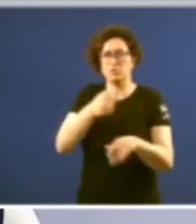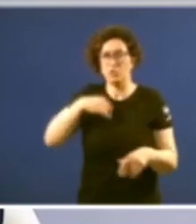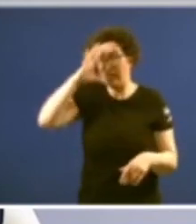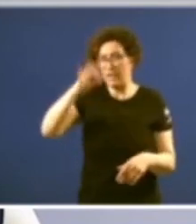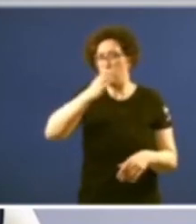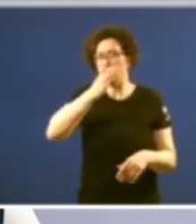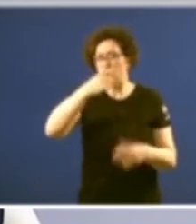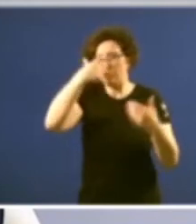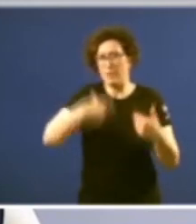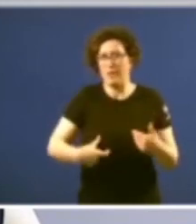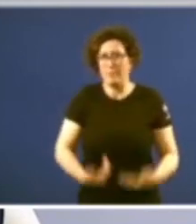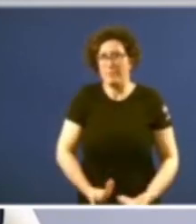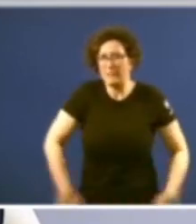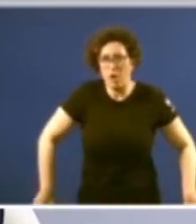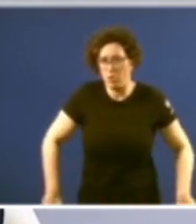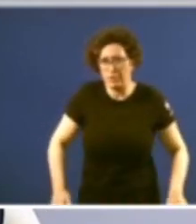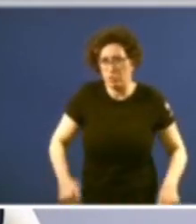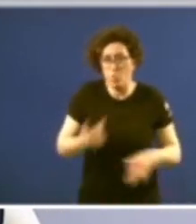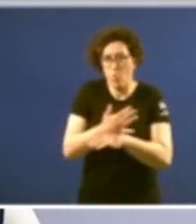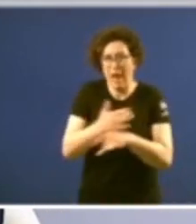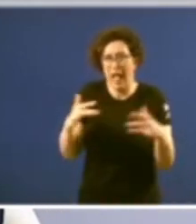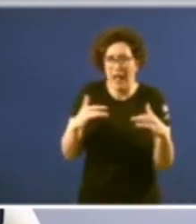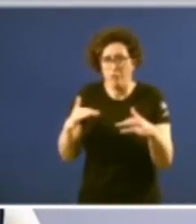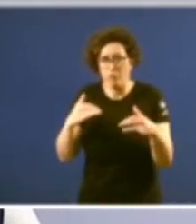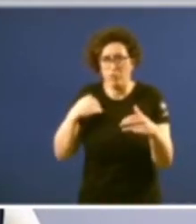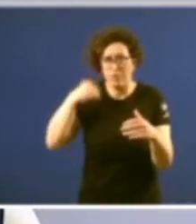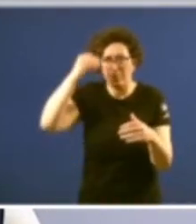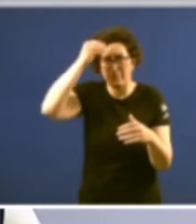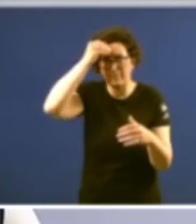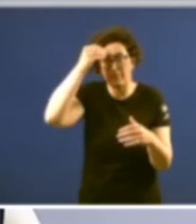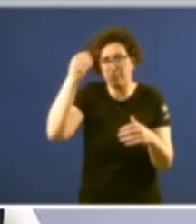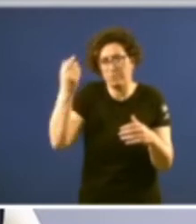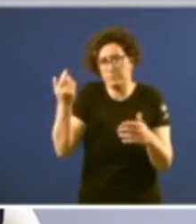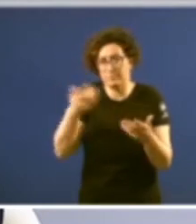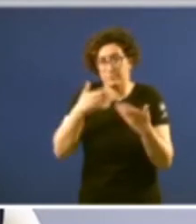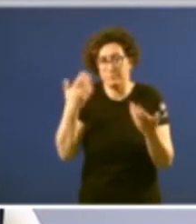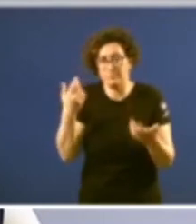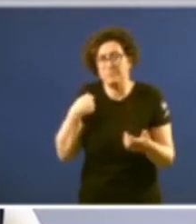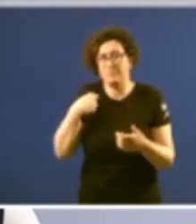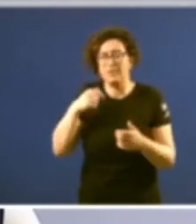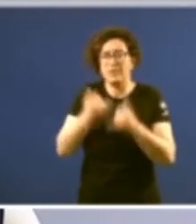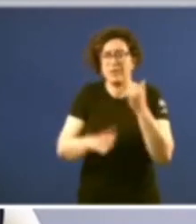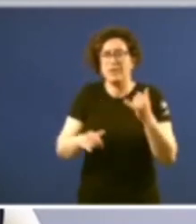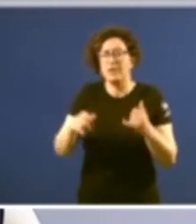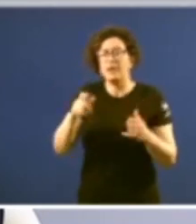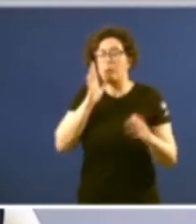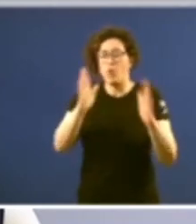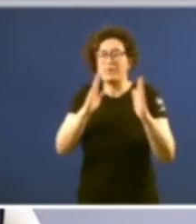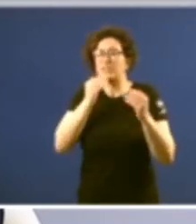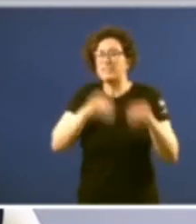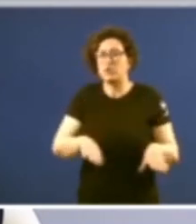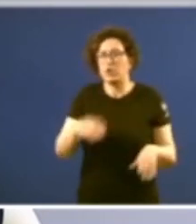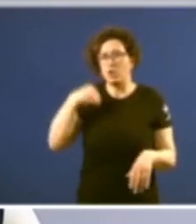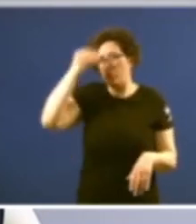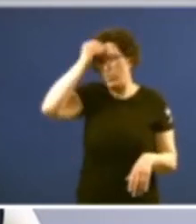en pantalóns cortos jogando a fútbol e pensando nas boiras de San Juan o sea que non estaba neste momento histórico non o tiñamos